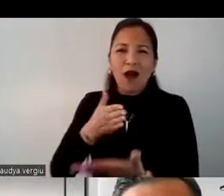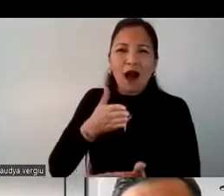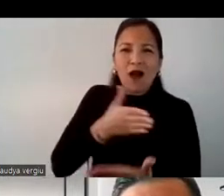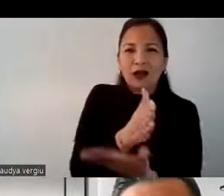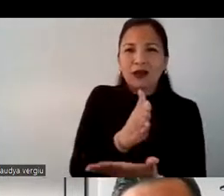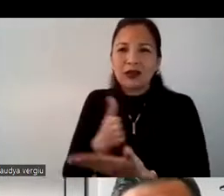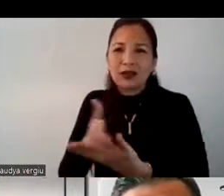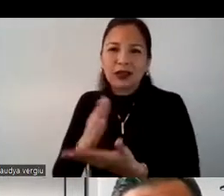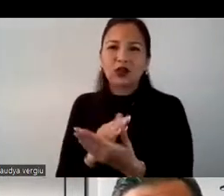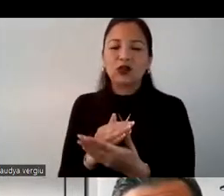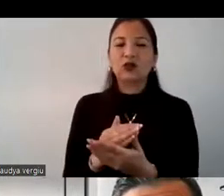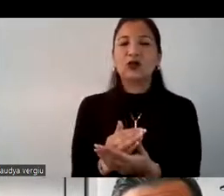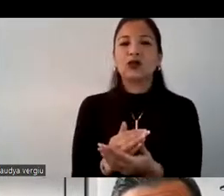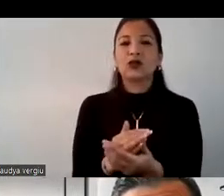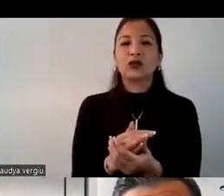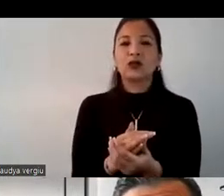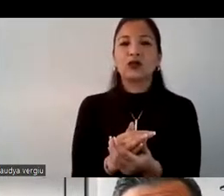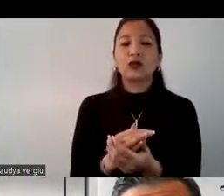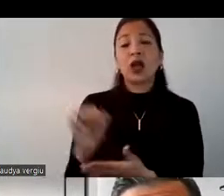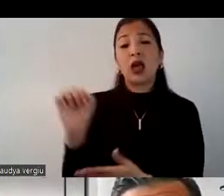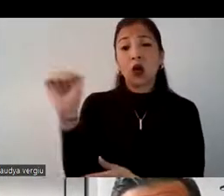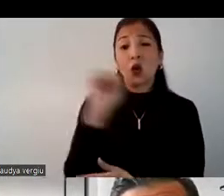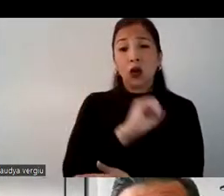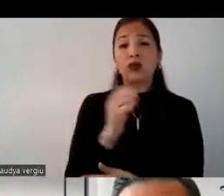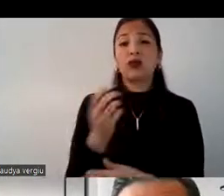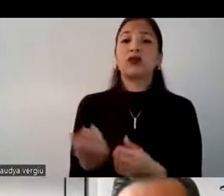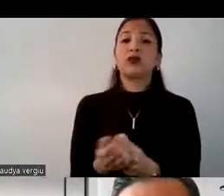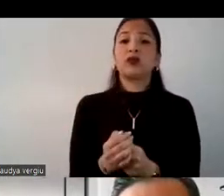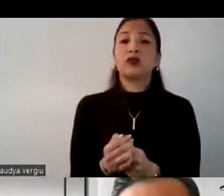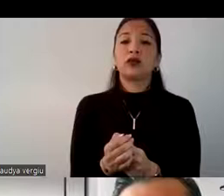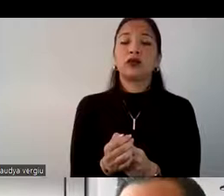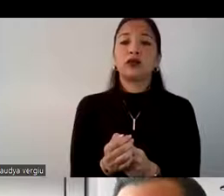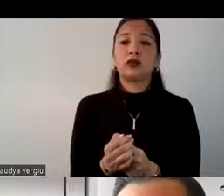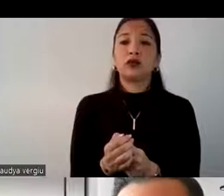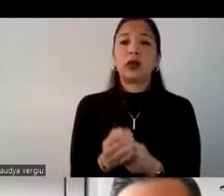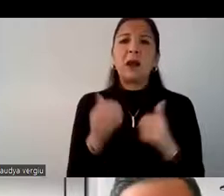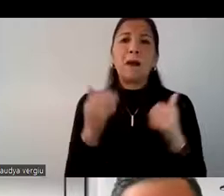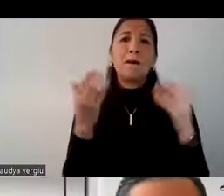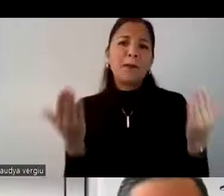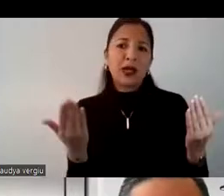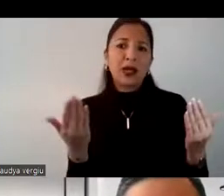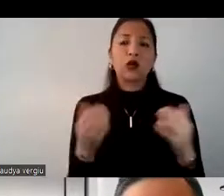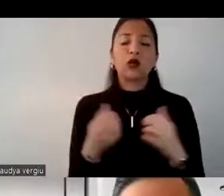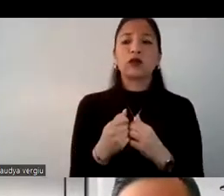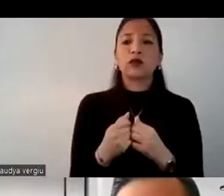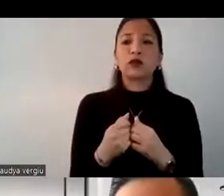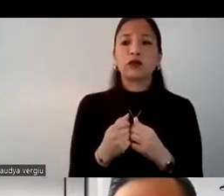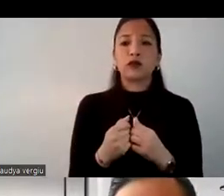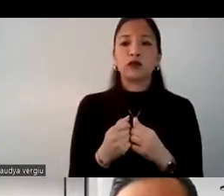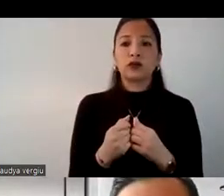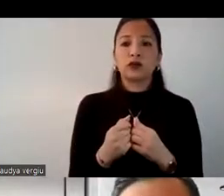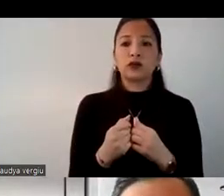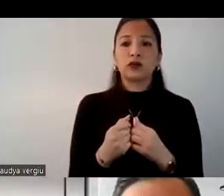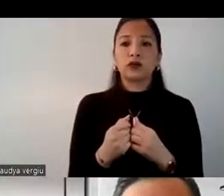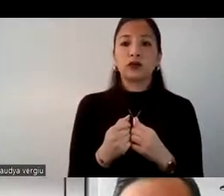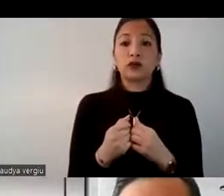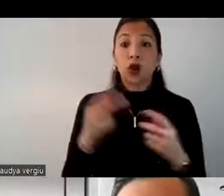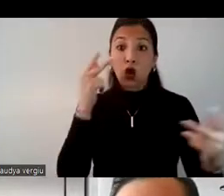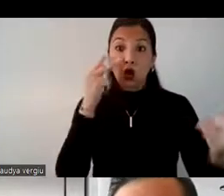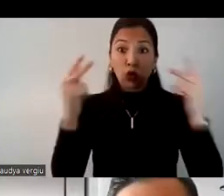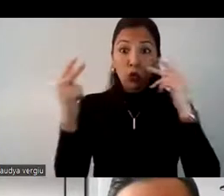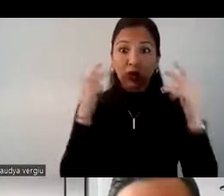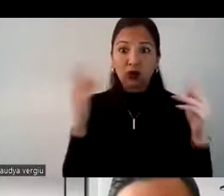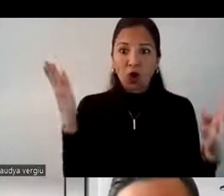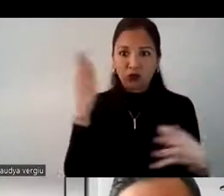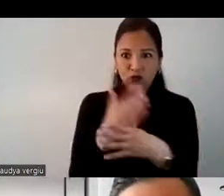a el Ecuador, pero eso no quiere decir que que el turismo se